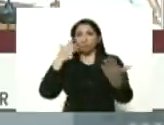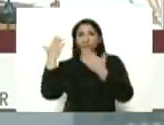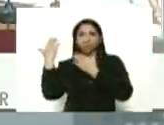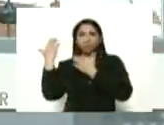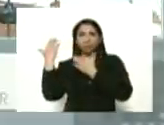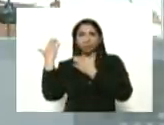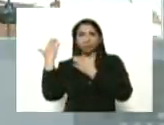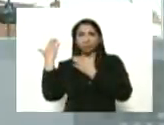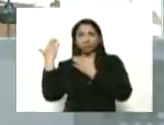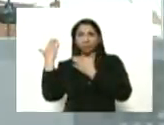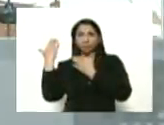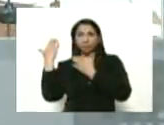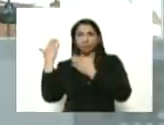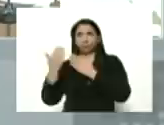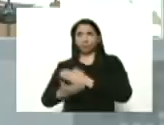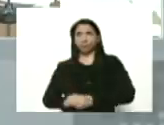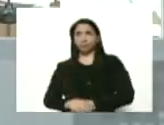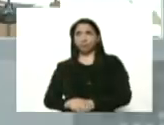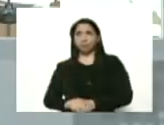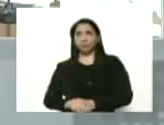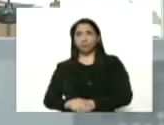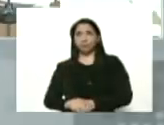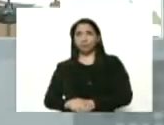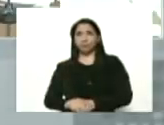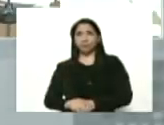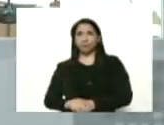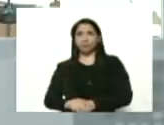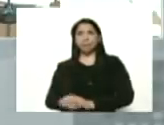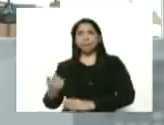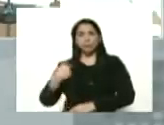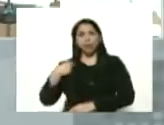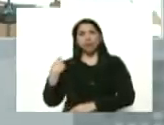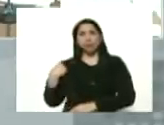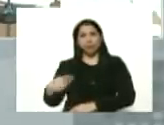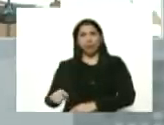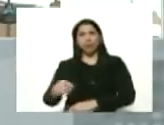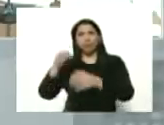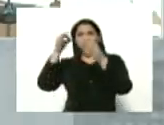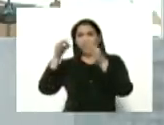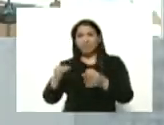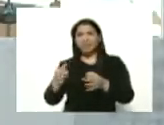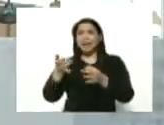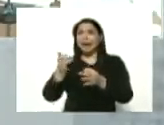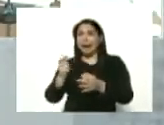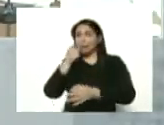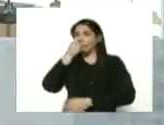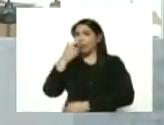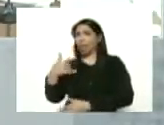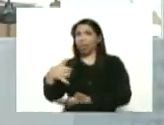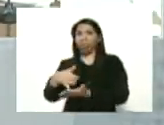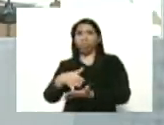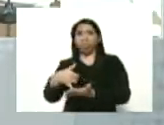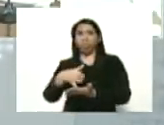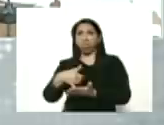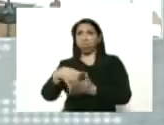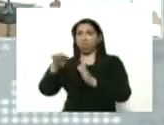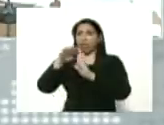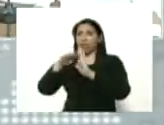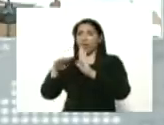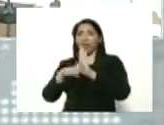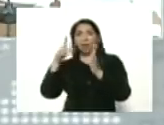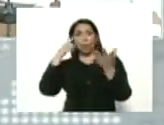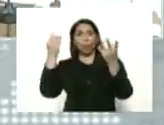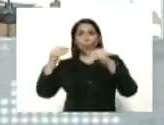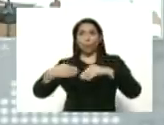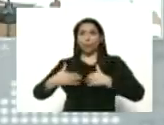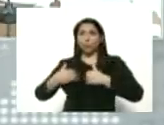Y yo tengo la certeza de que hay un relajamiento de los protocolos de seguridad